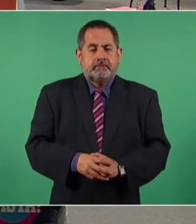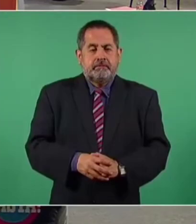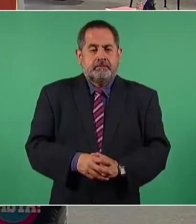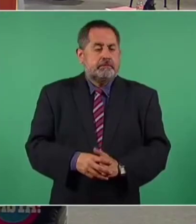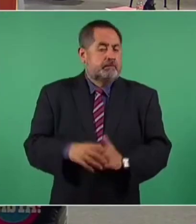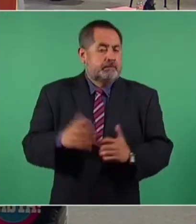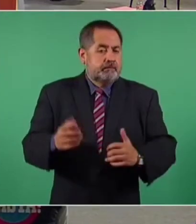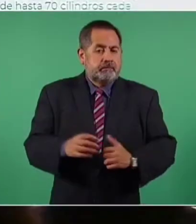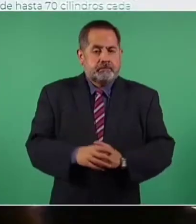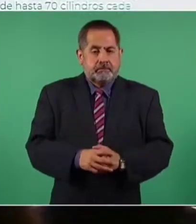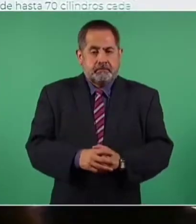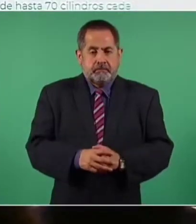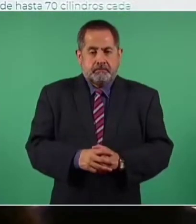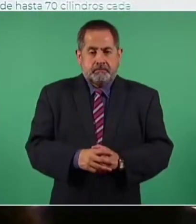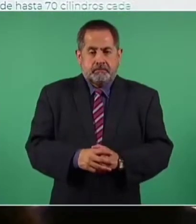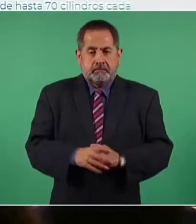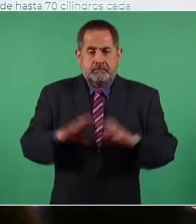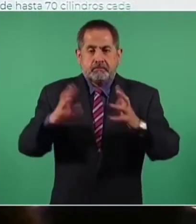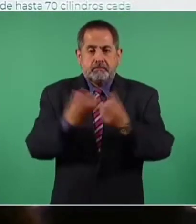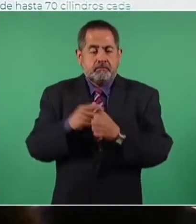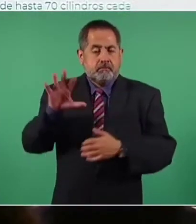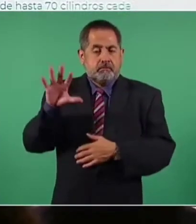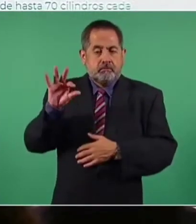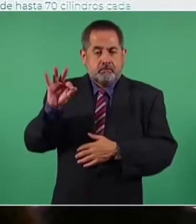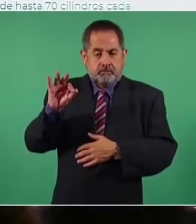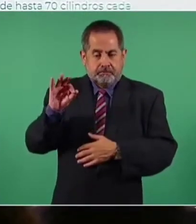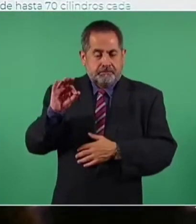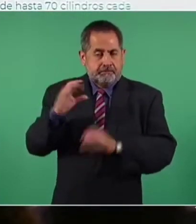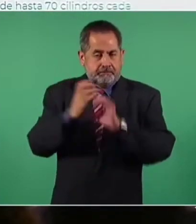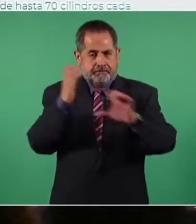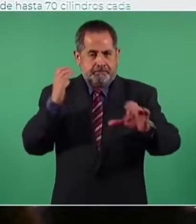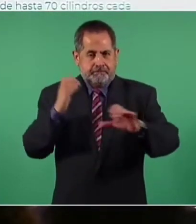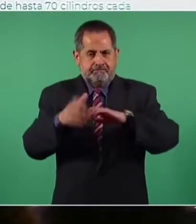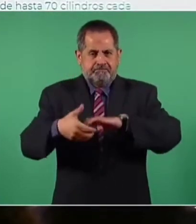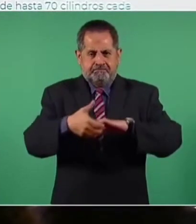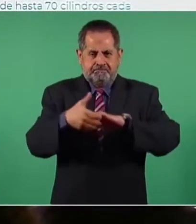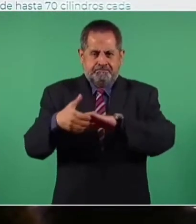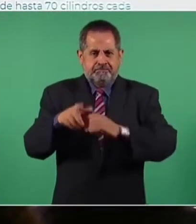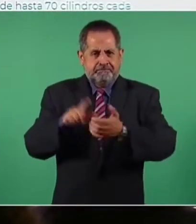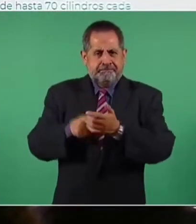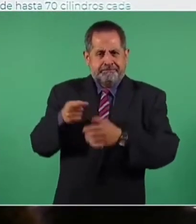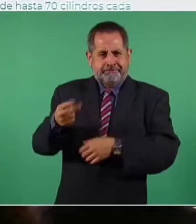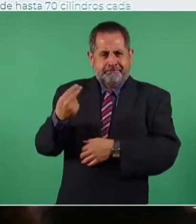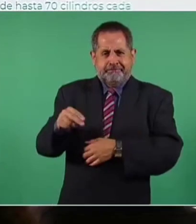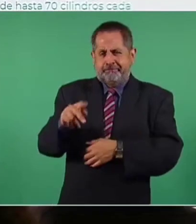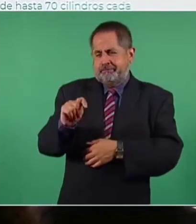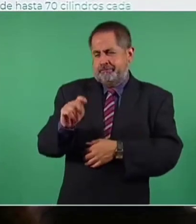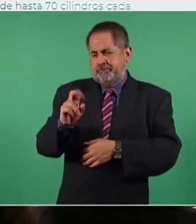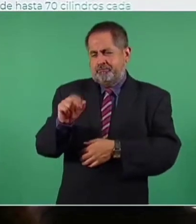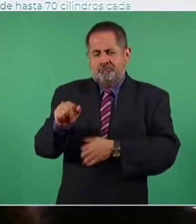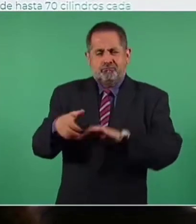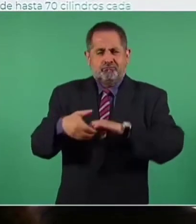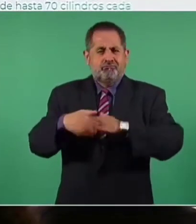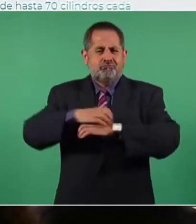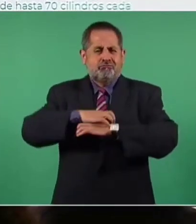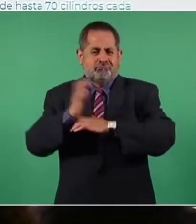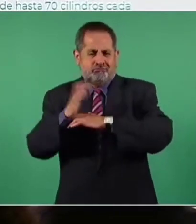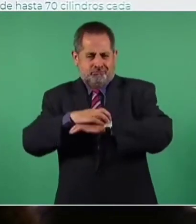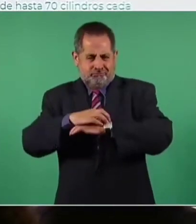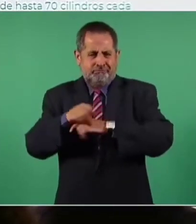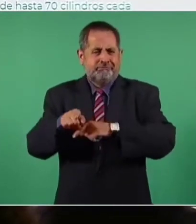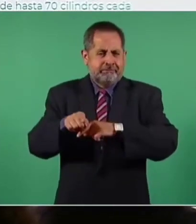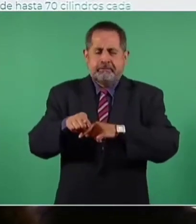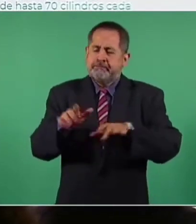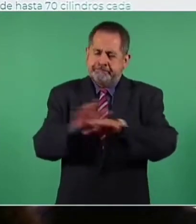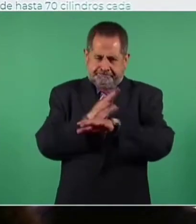¿qué tenemos? 40 camiones tipo Torto, que nos permitirán el traslado de cilindros desde Tula y Tepeji al